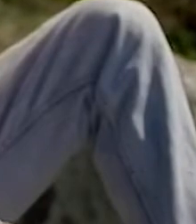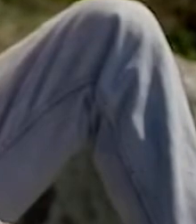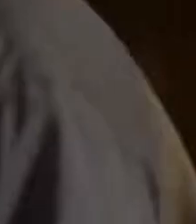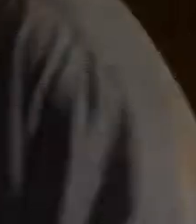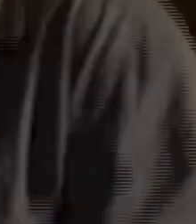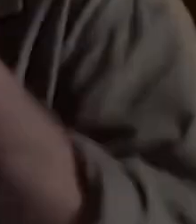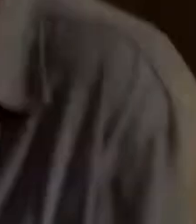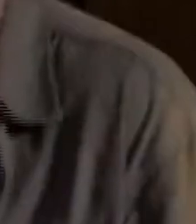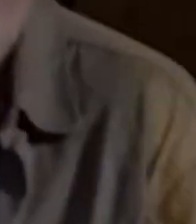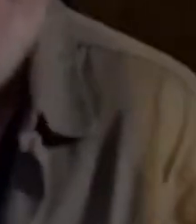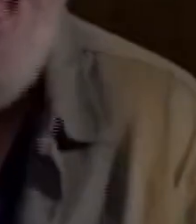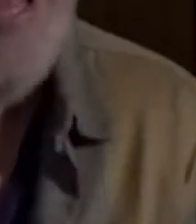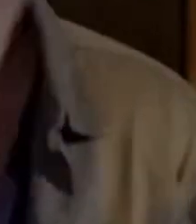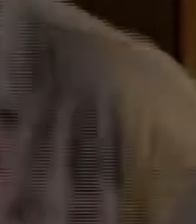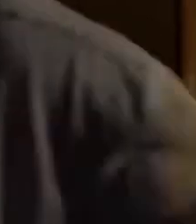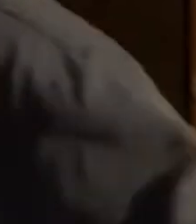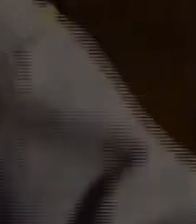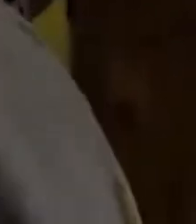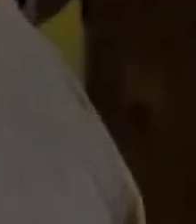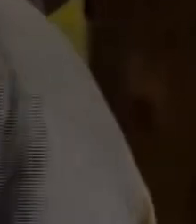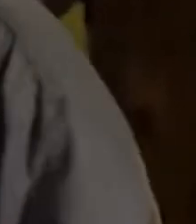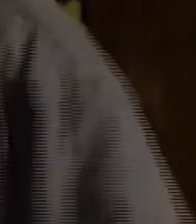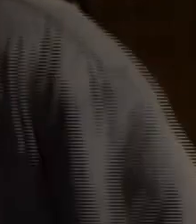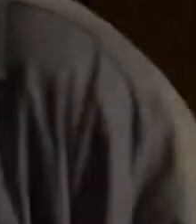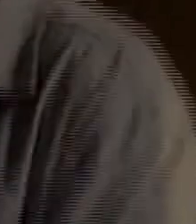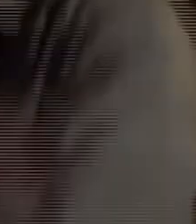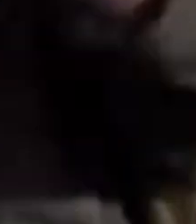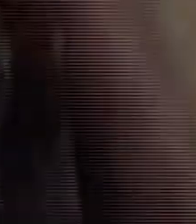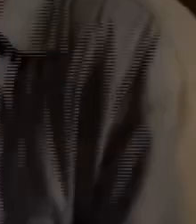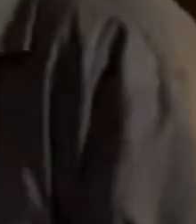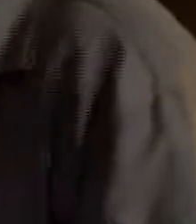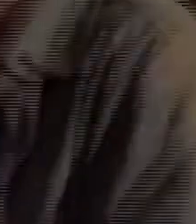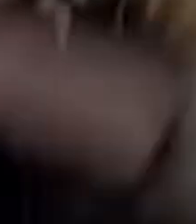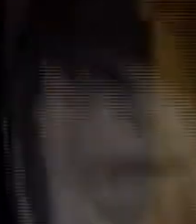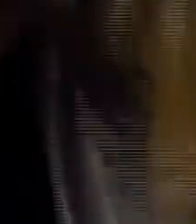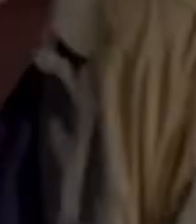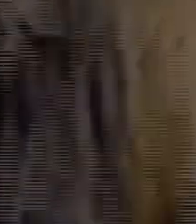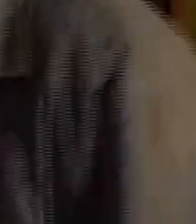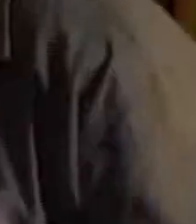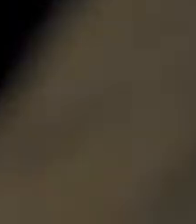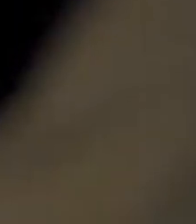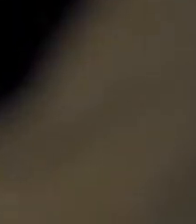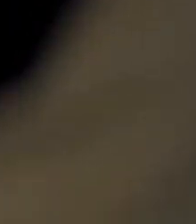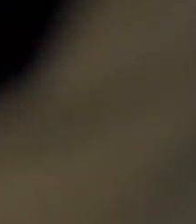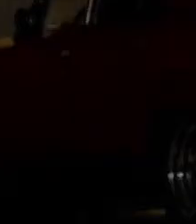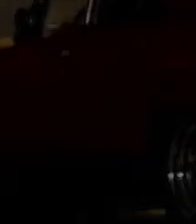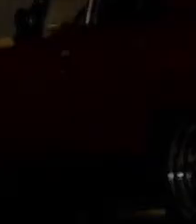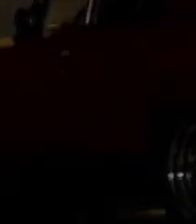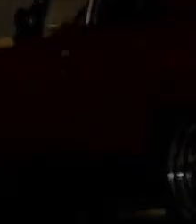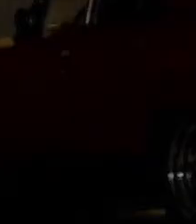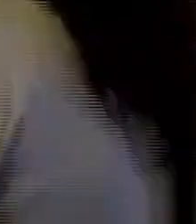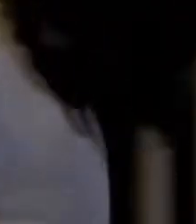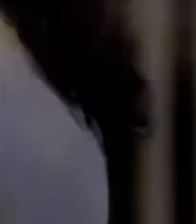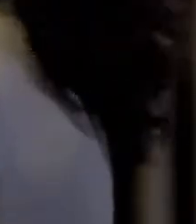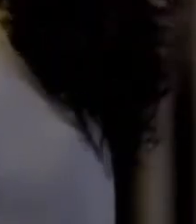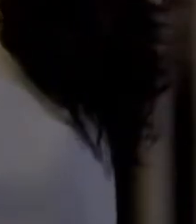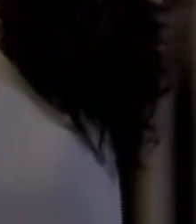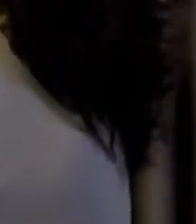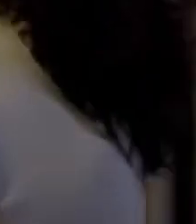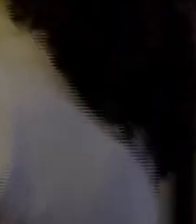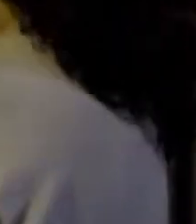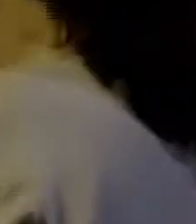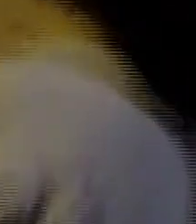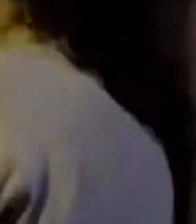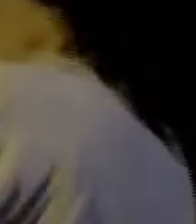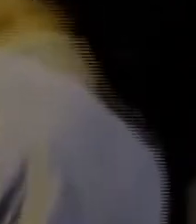Que tenés La fábrica Sin ustedes No es nada No existe ¿Qué? ¿Sabes lo que estamos